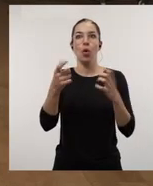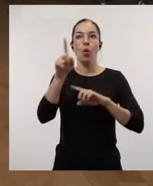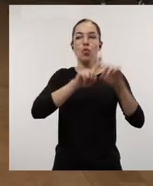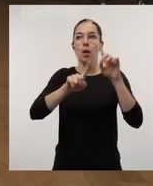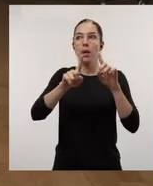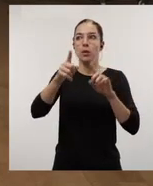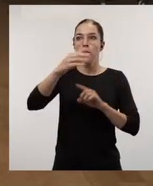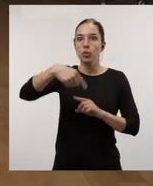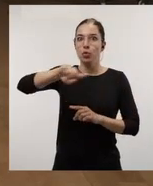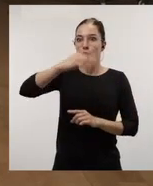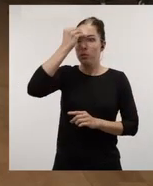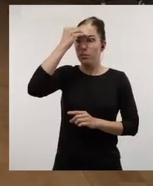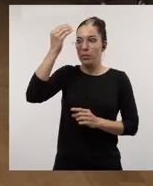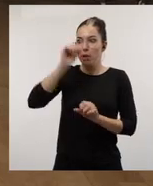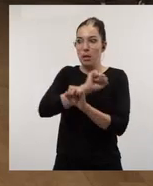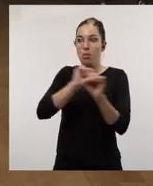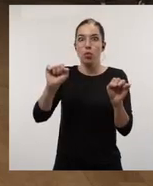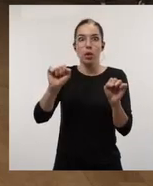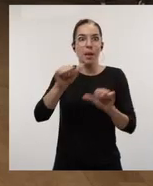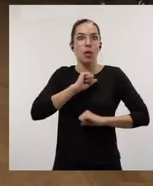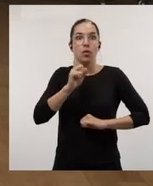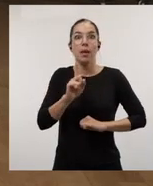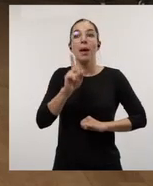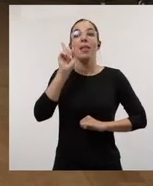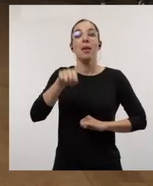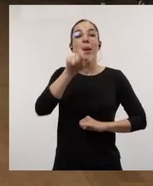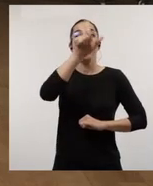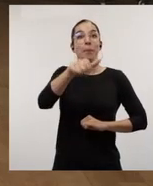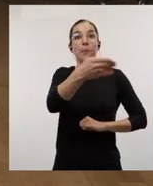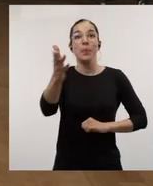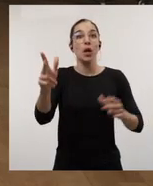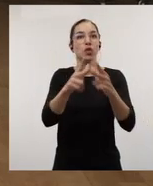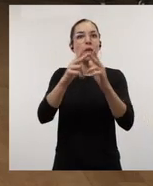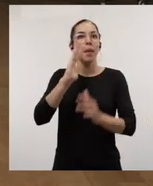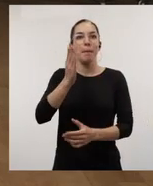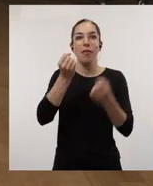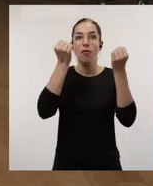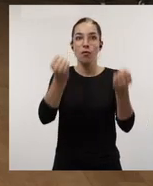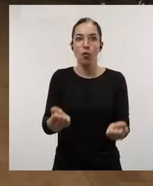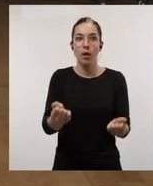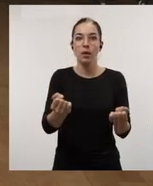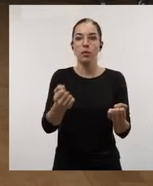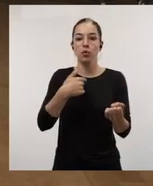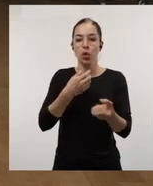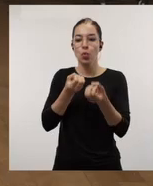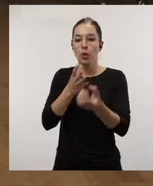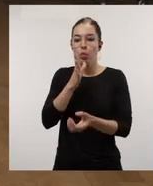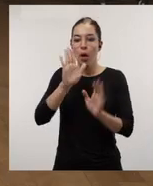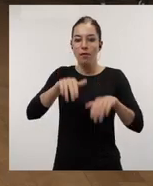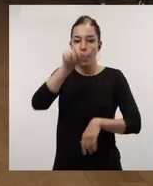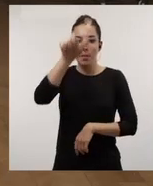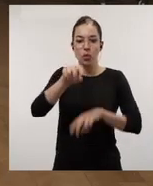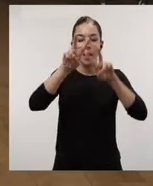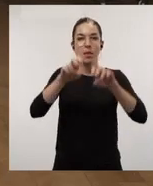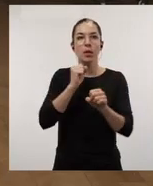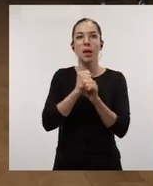inimaginables que no esperábamos, que además están teniendo un alto impacto en nuestra sociedad. Y esto te lo comento porque al final la labor del